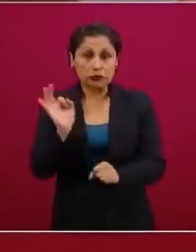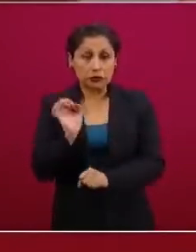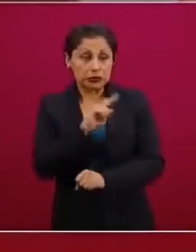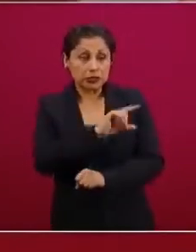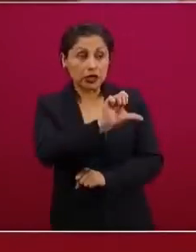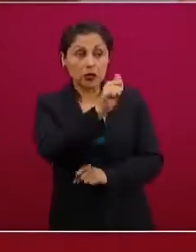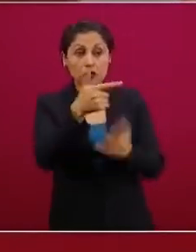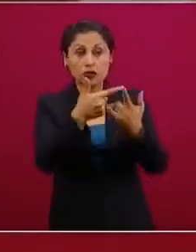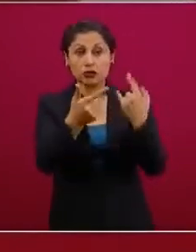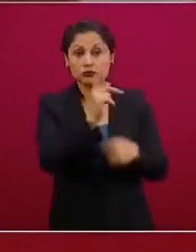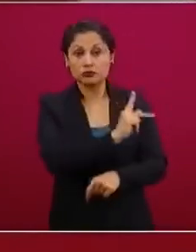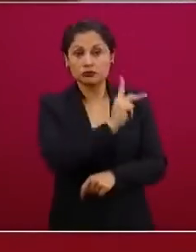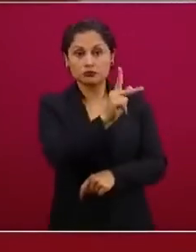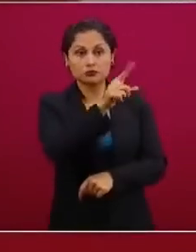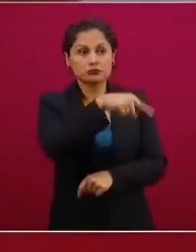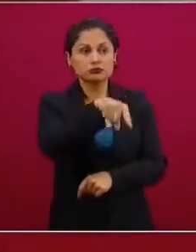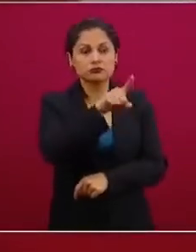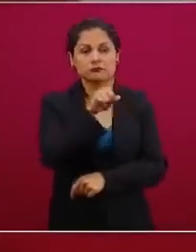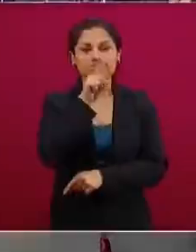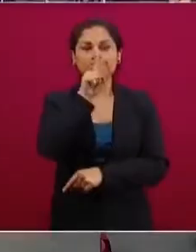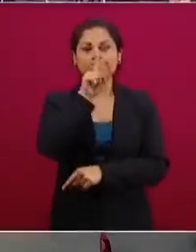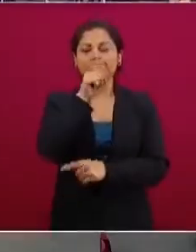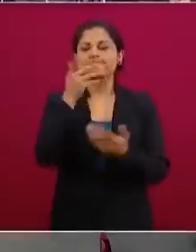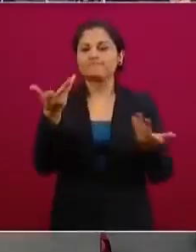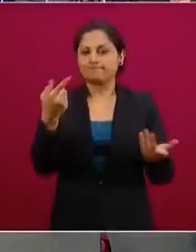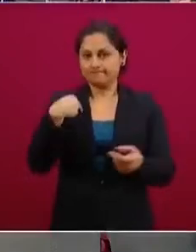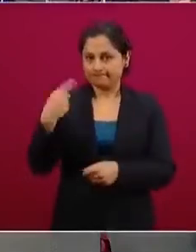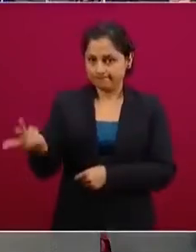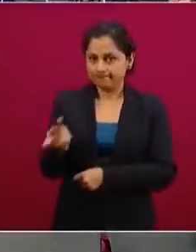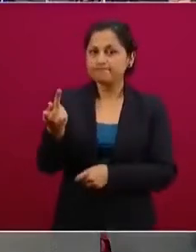sabemos porque no lo reportan. Esa es mi pregunta. Gracias.